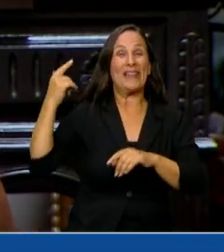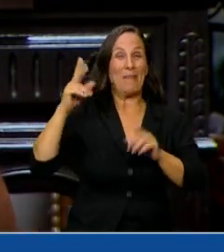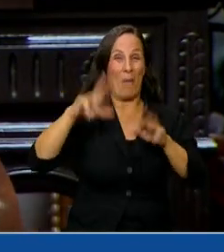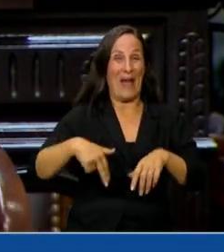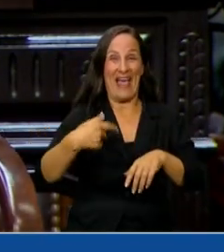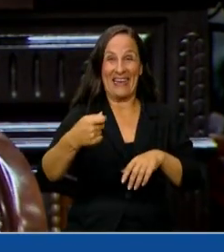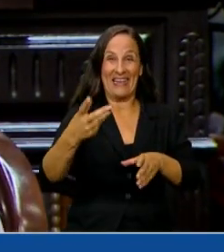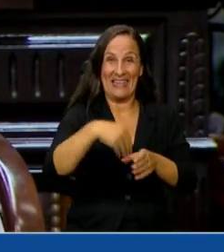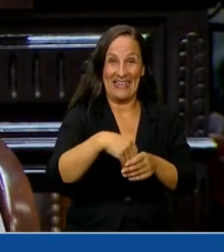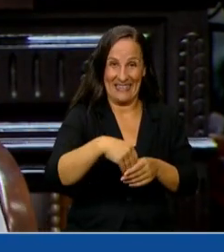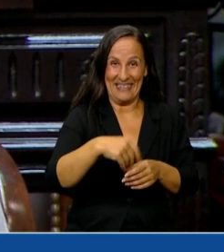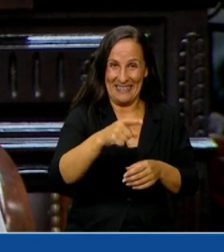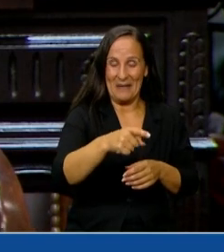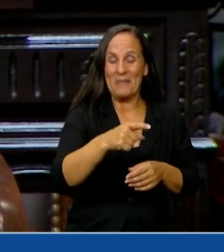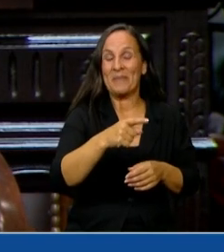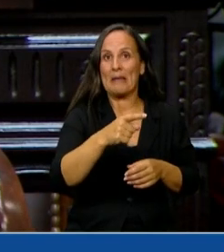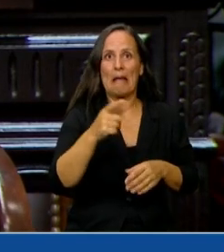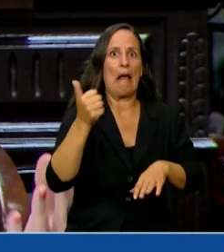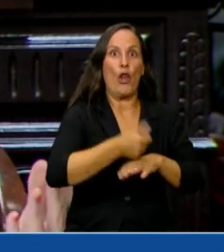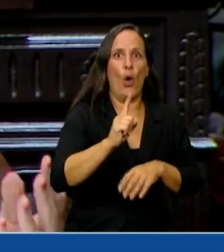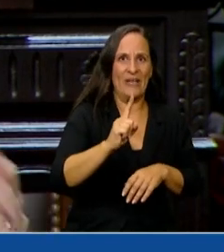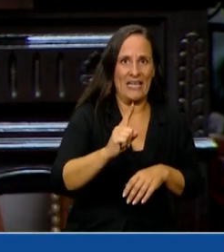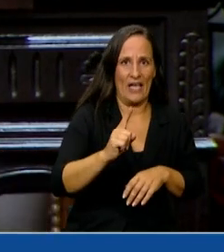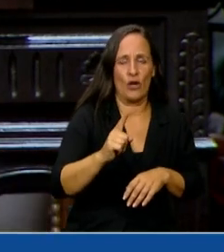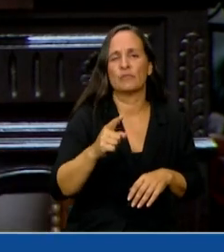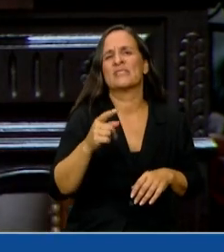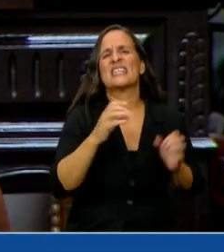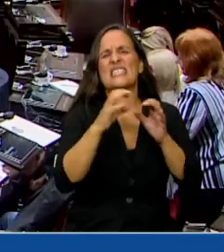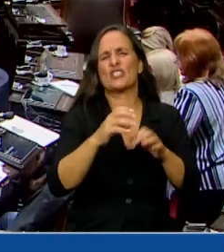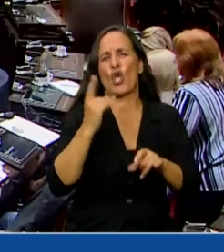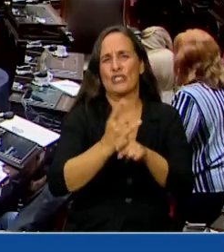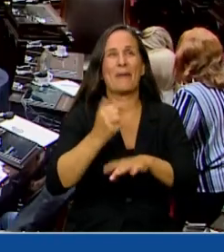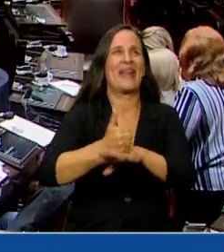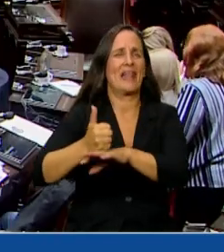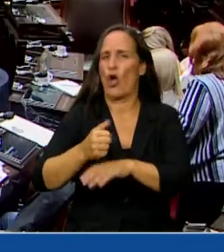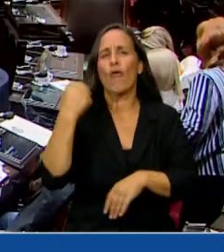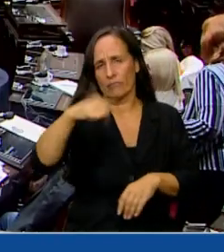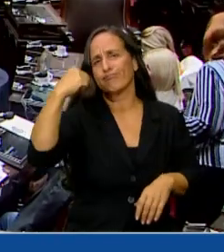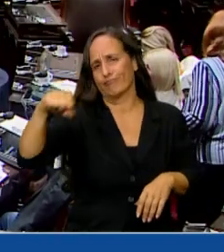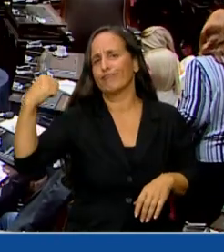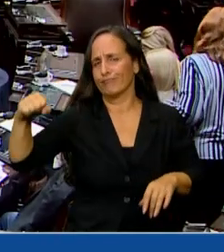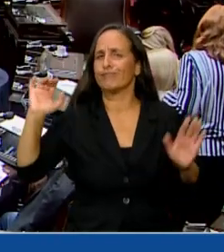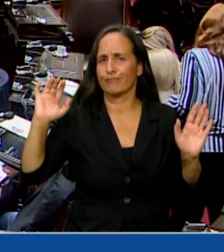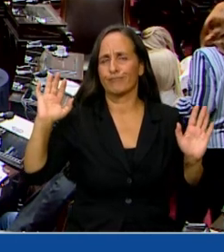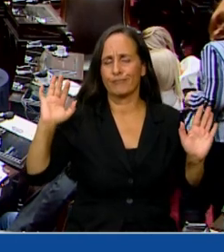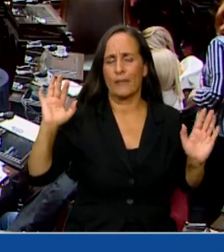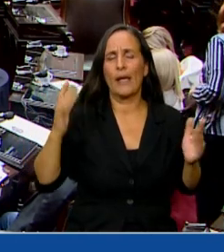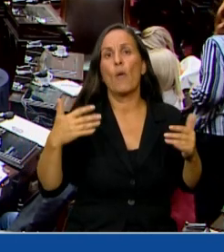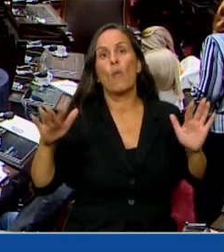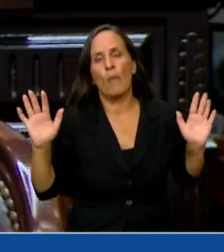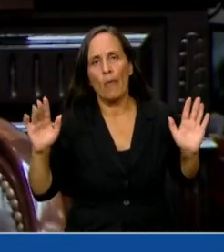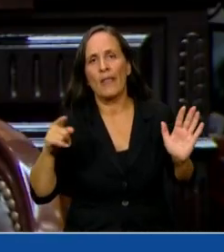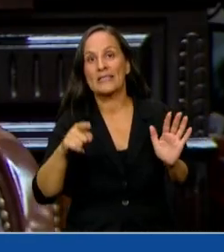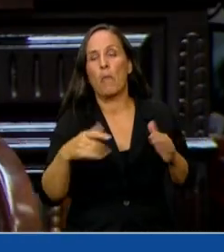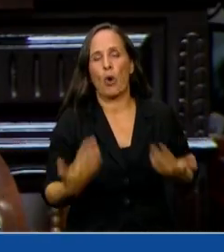previsional. No vinieron, no suelen venir a todas las sesiones. tal vez ahí estaba la urgencia de